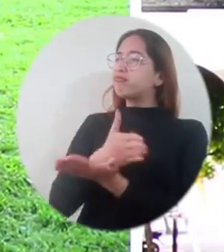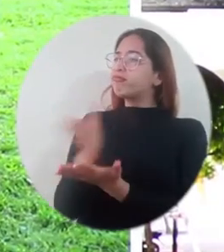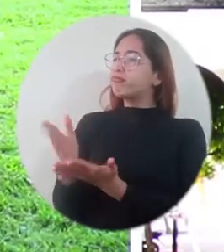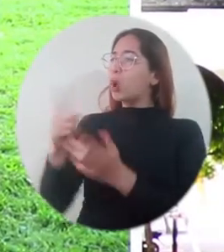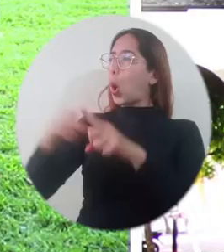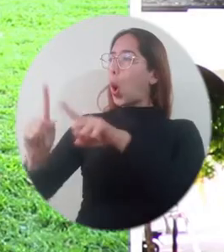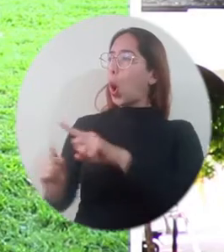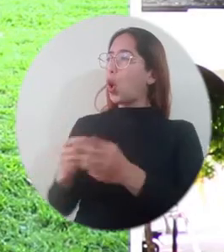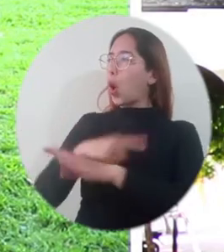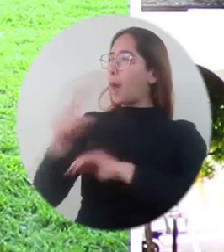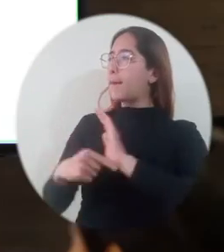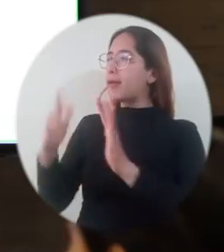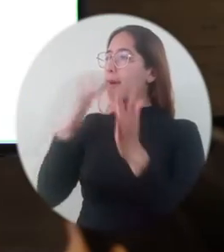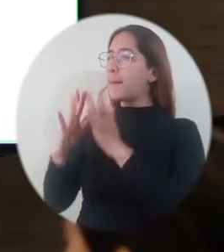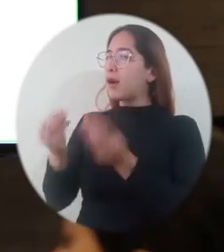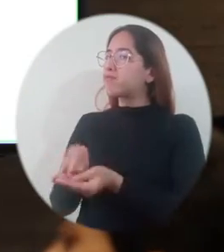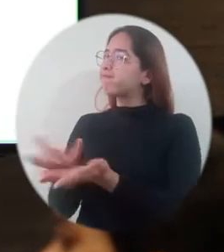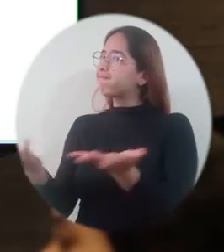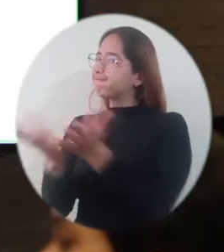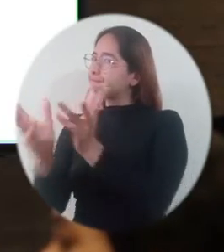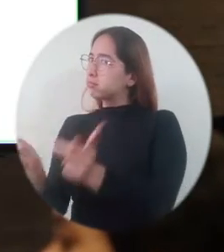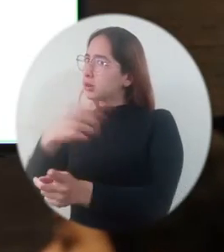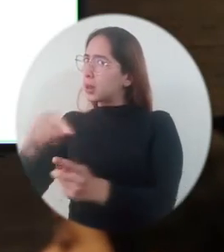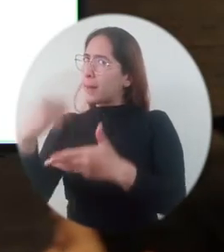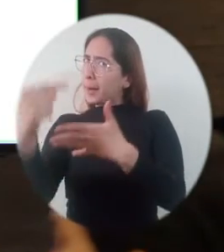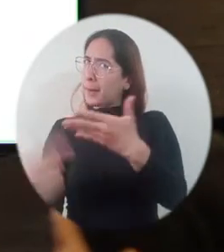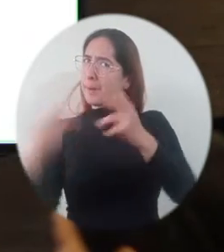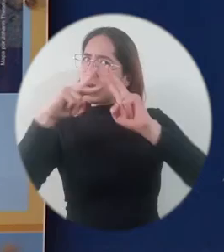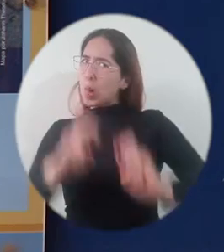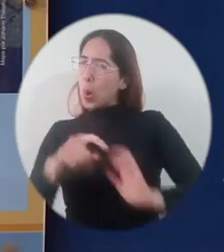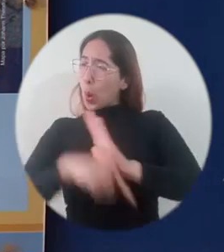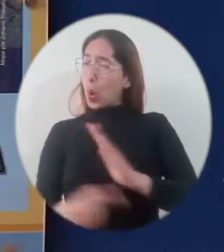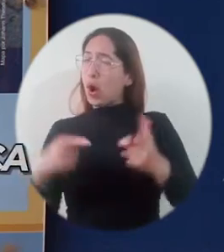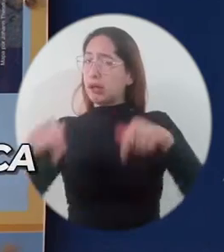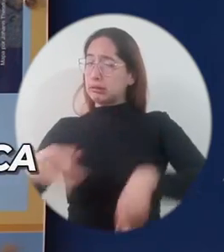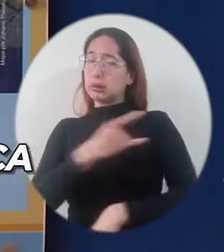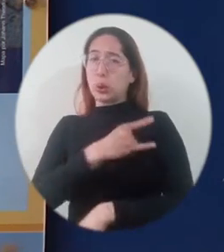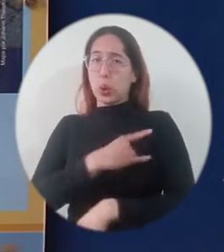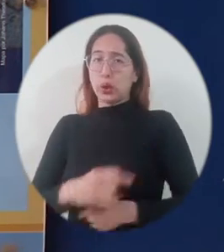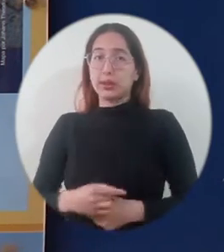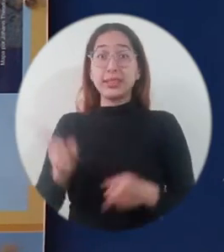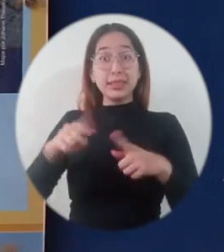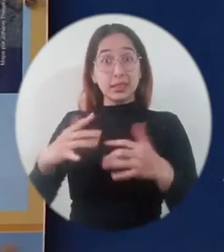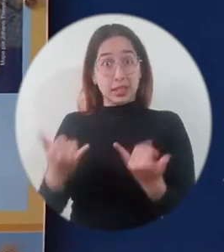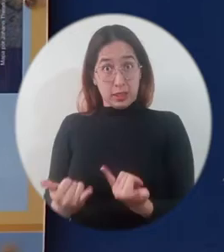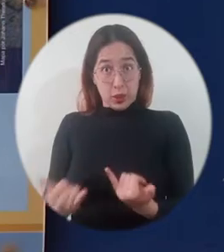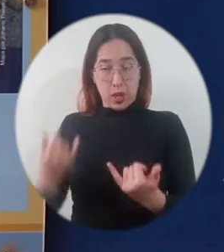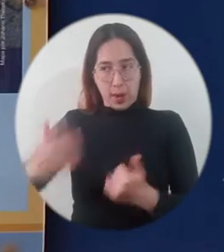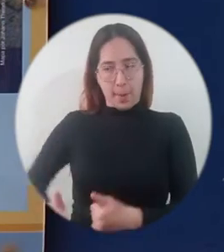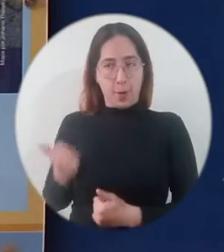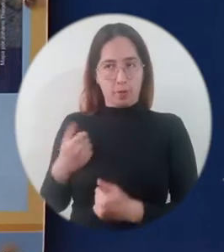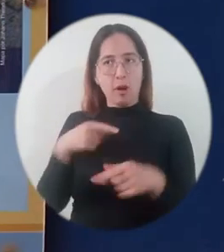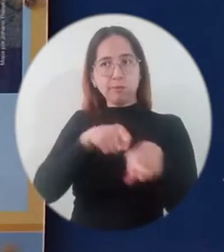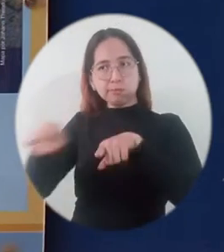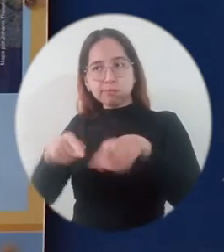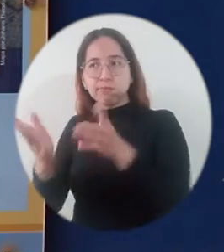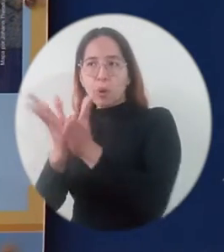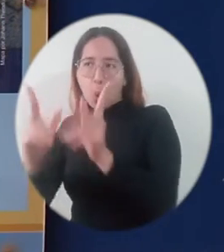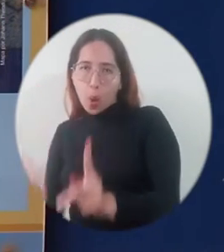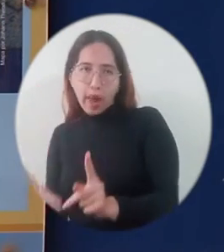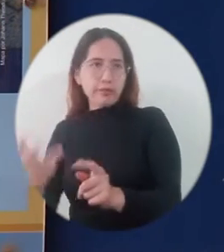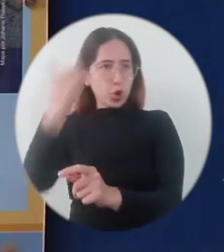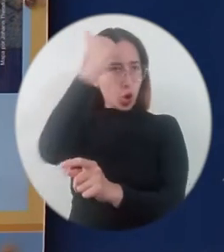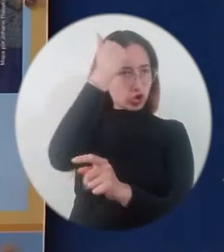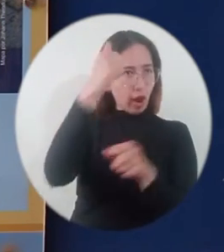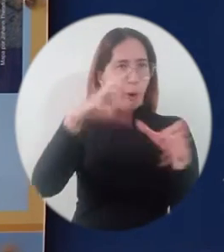de investigación que desarrollamos nosotros los profesores aquí en nuestra alma mater. Y también aprovechamos el evento para integrar